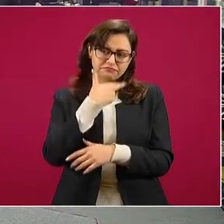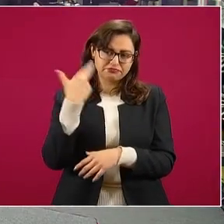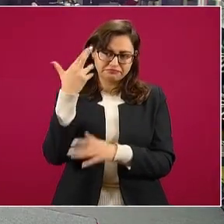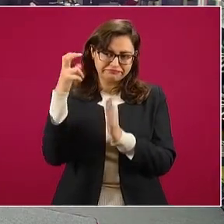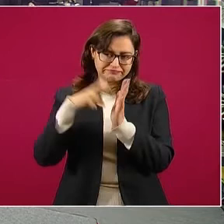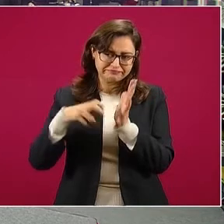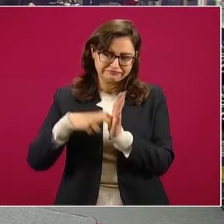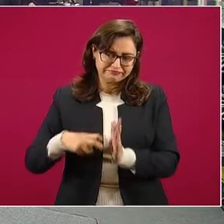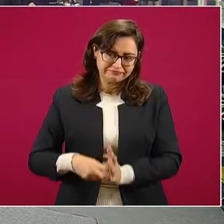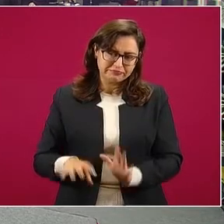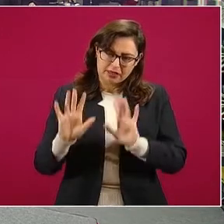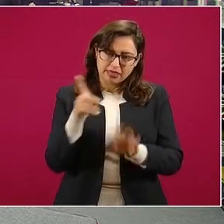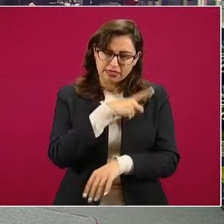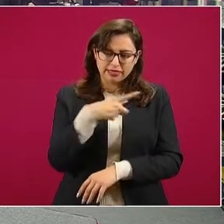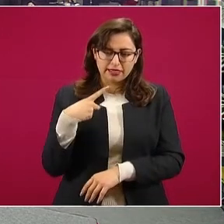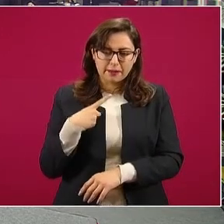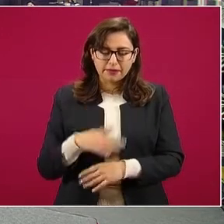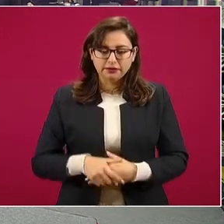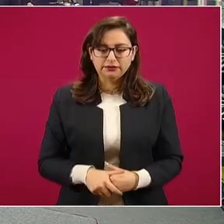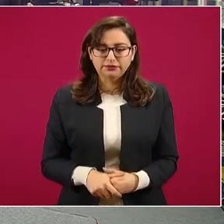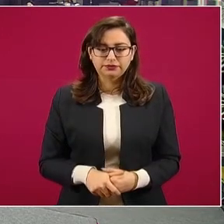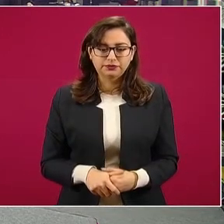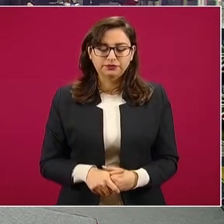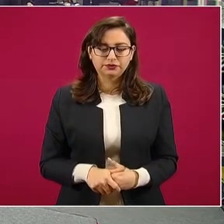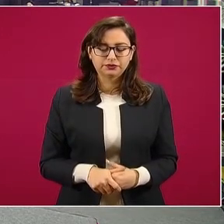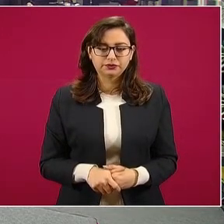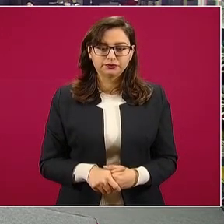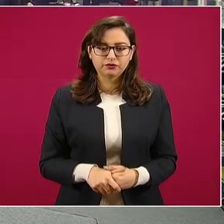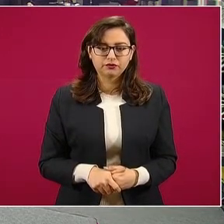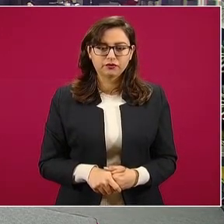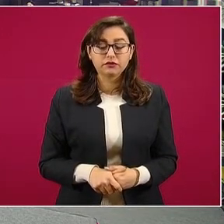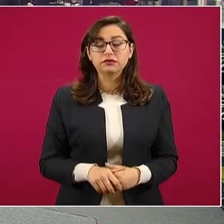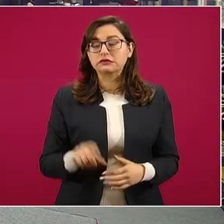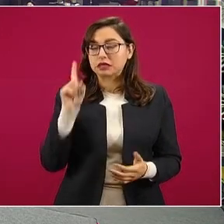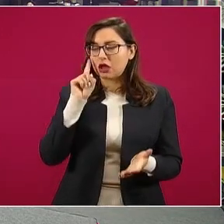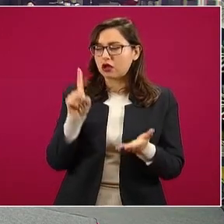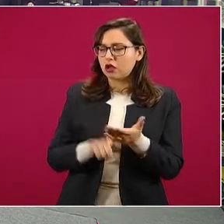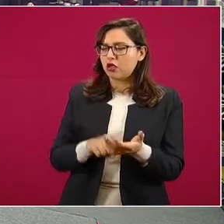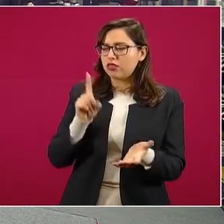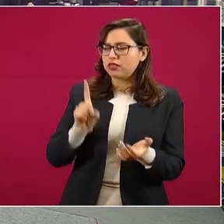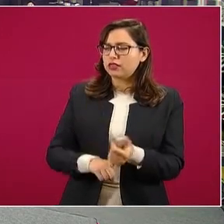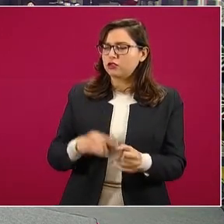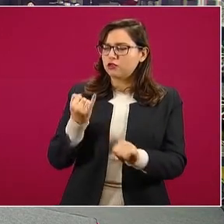en el informe de seguridad.